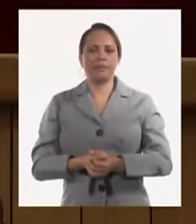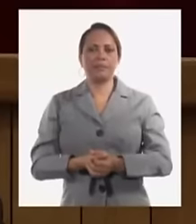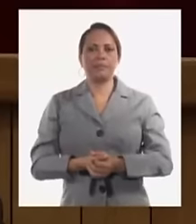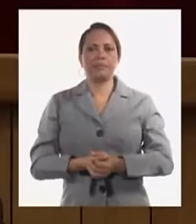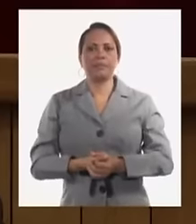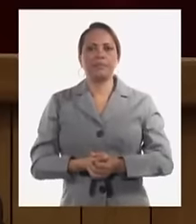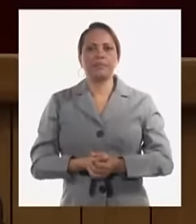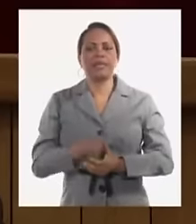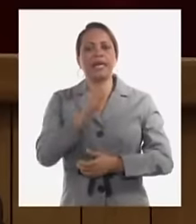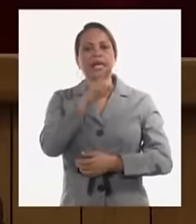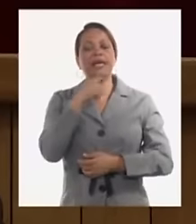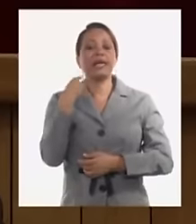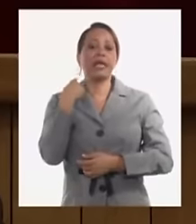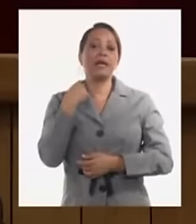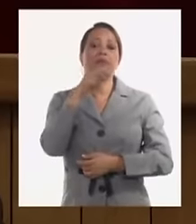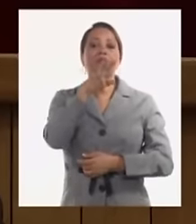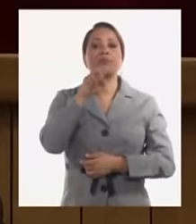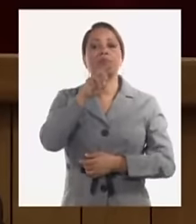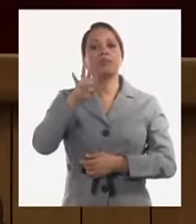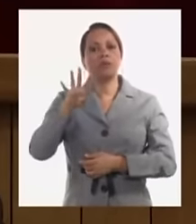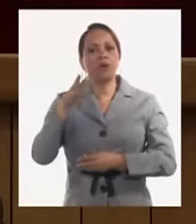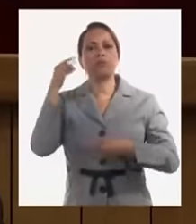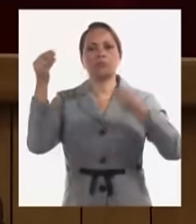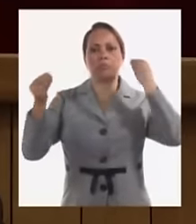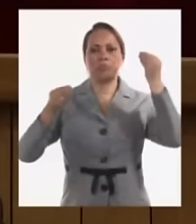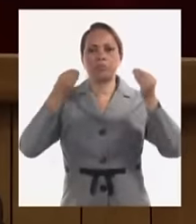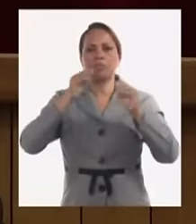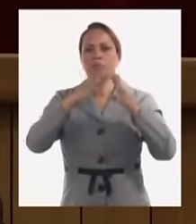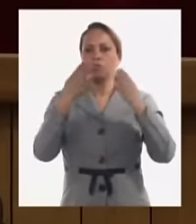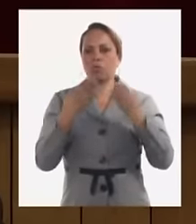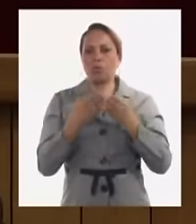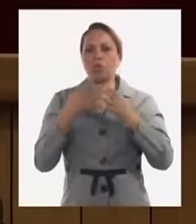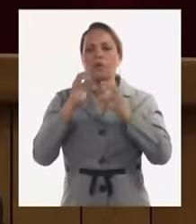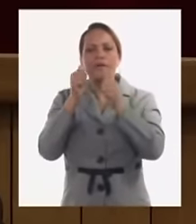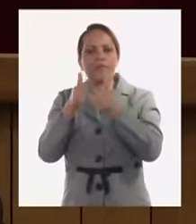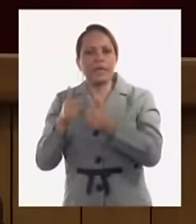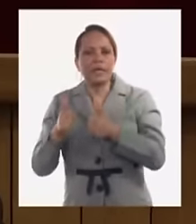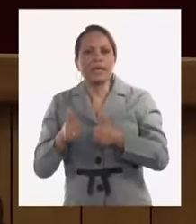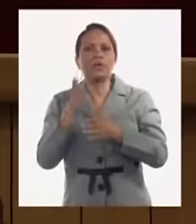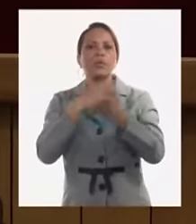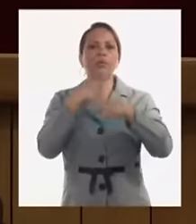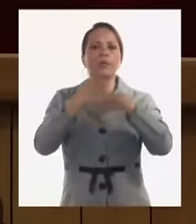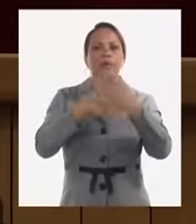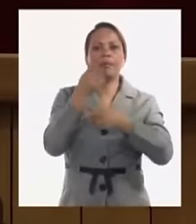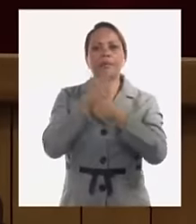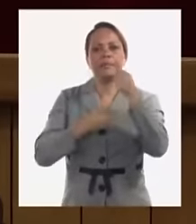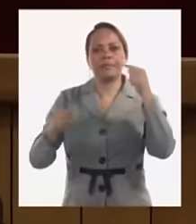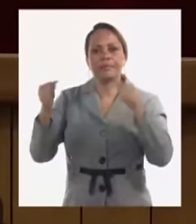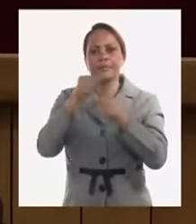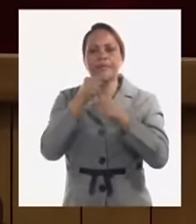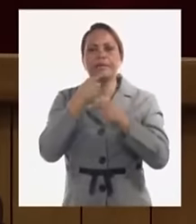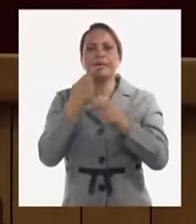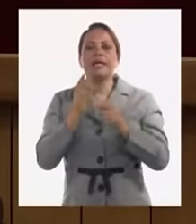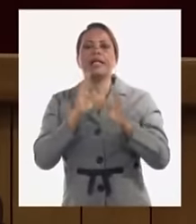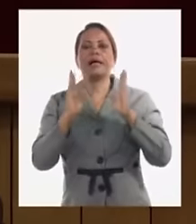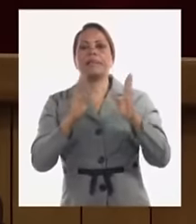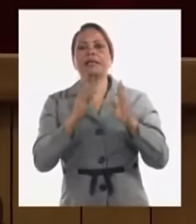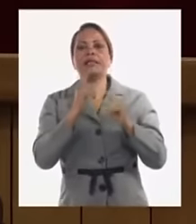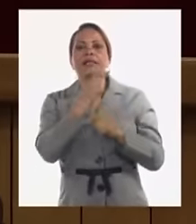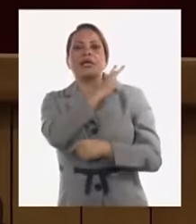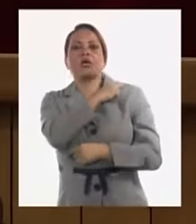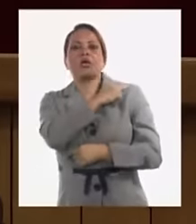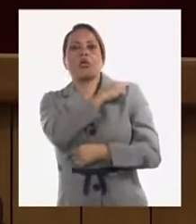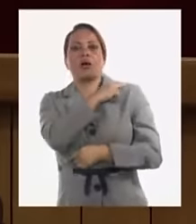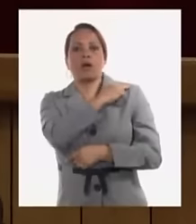que nos permitan que los órganos de gobierno funcionen para analizar los problemas principales el tema cuadro que es una de las cuestiones